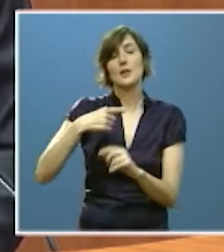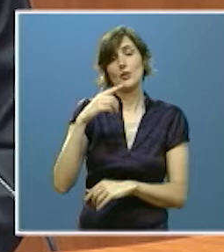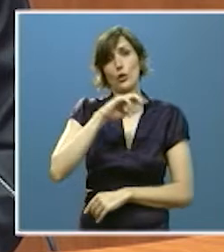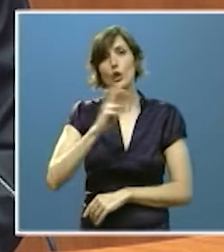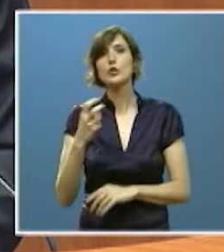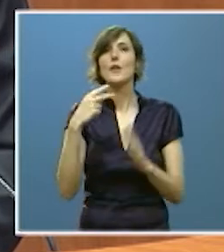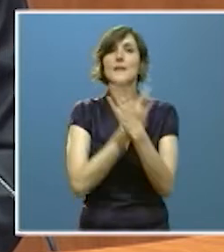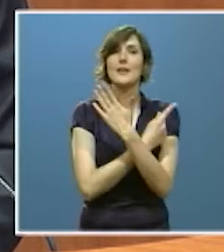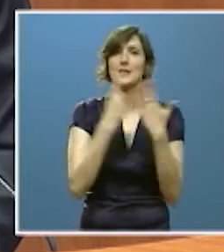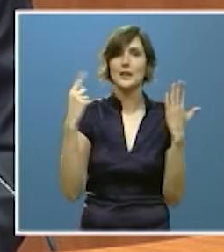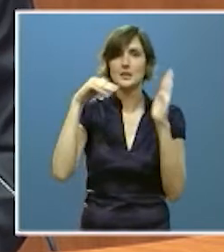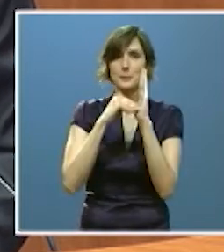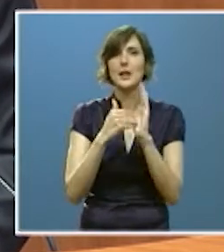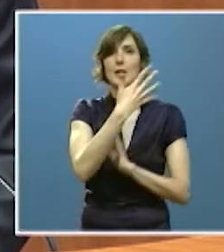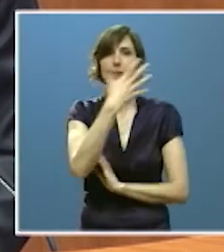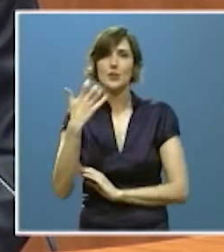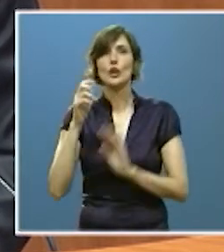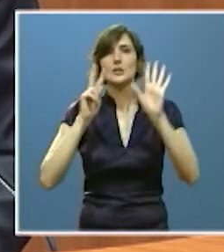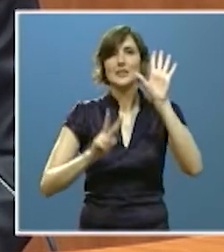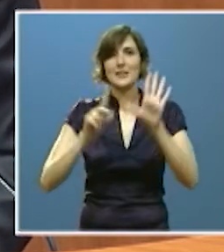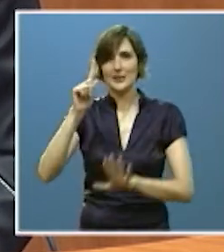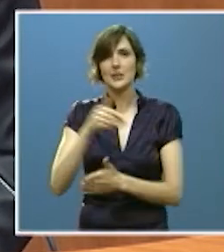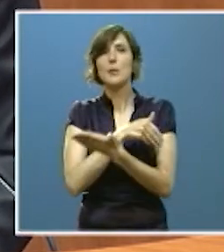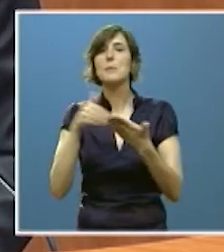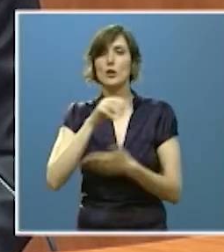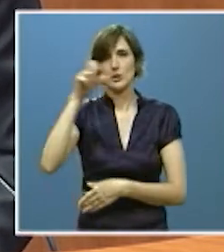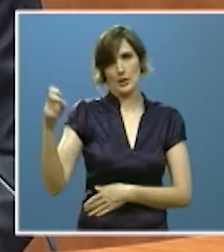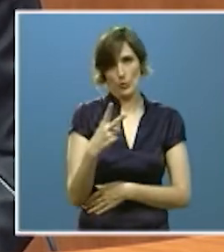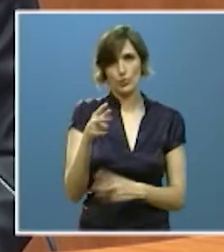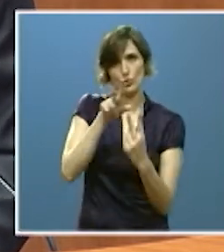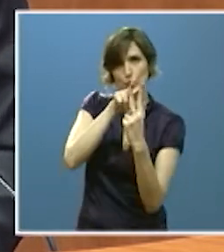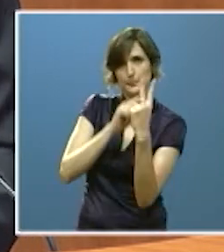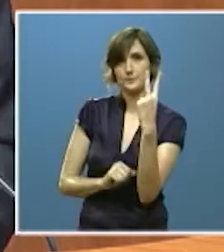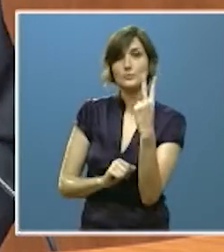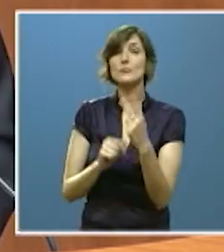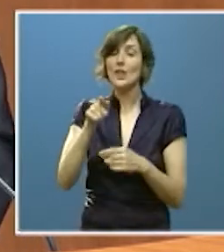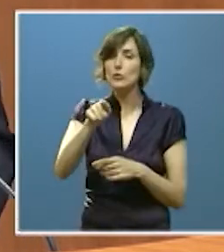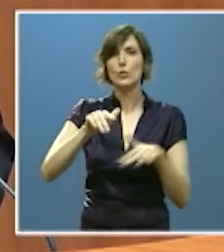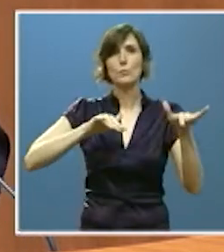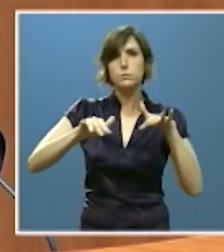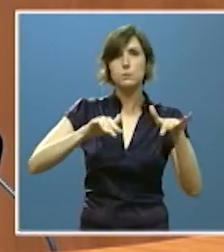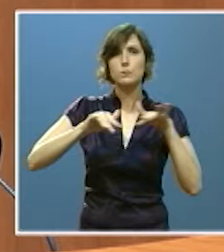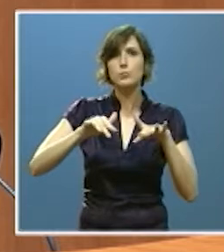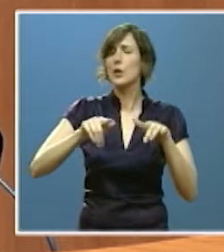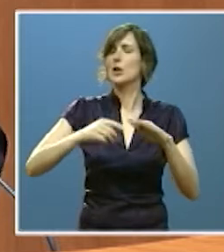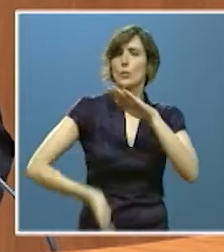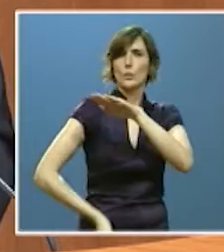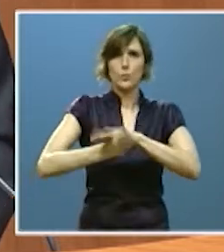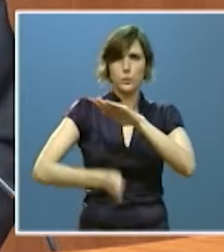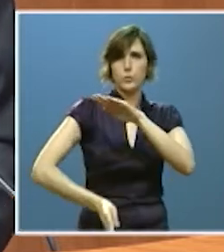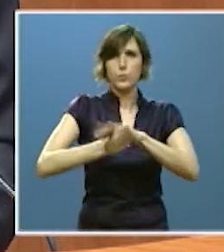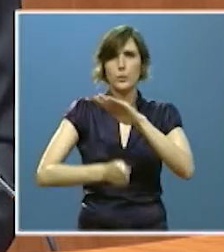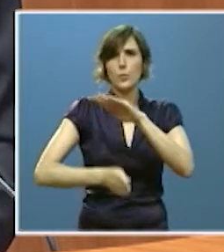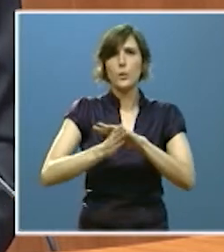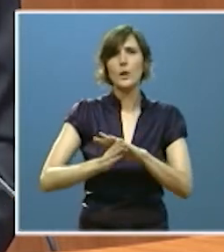.576 millones de euros respectivamente. Un ritmo que se está manteniendo en el primer